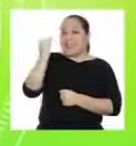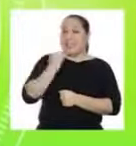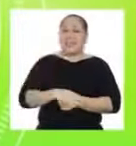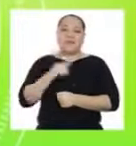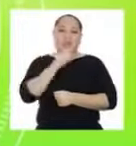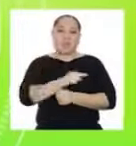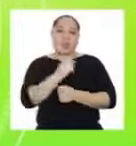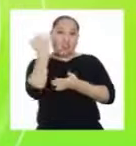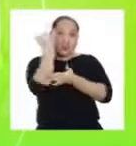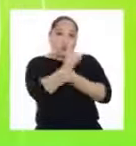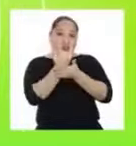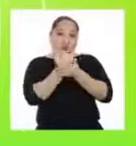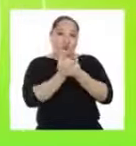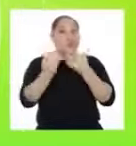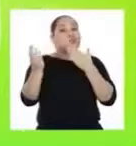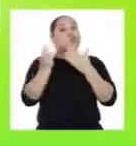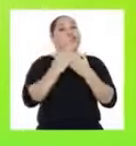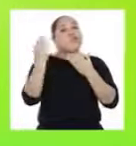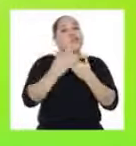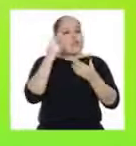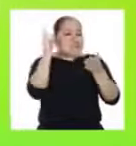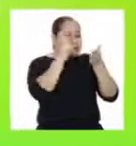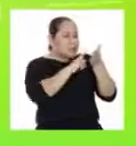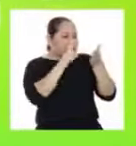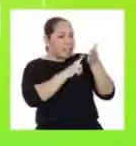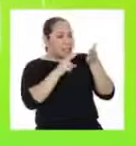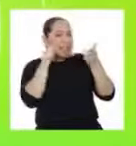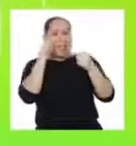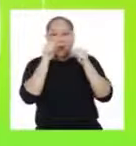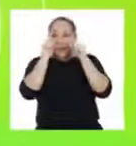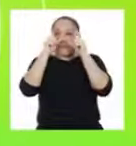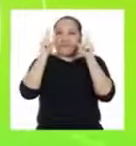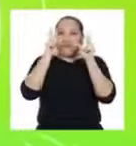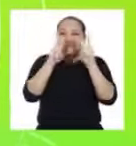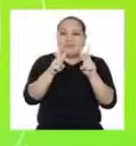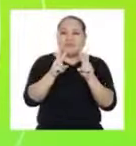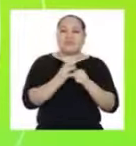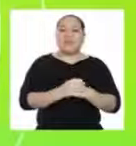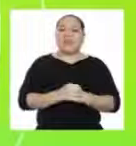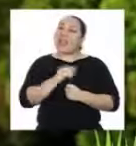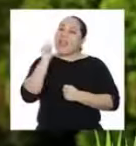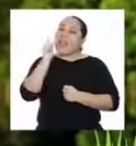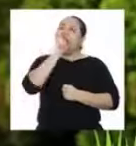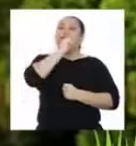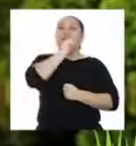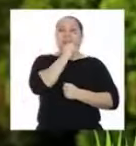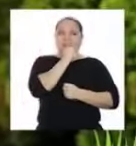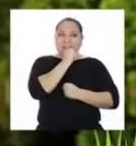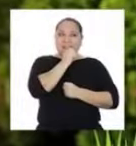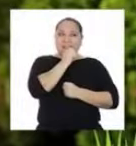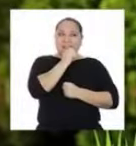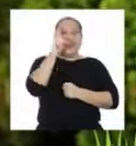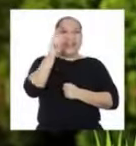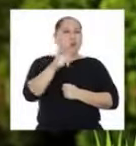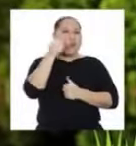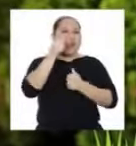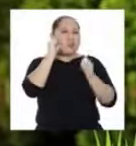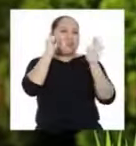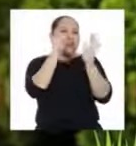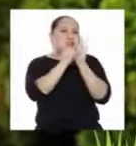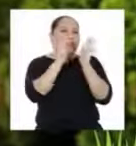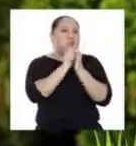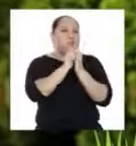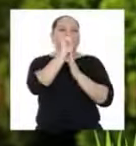esa es la idea. Que los gráficos sean sencillos de leer y llamen la atención. Entonces, ¿qué